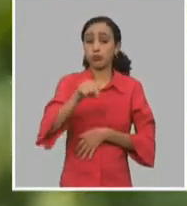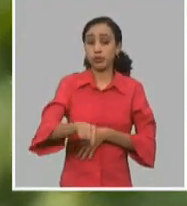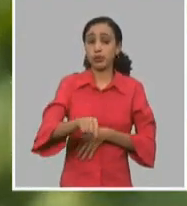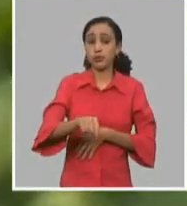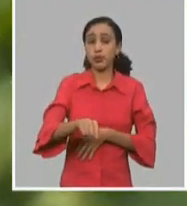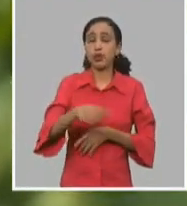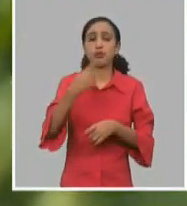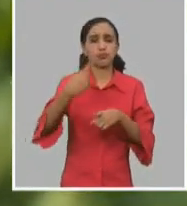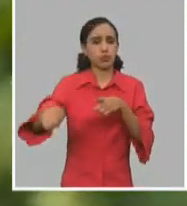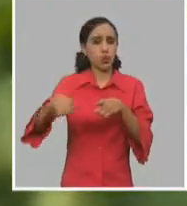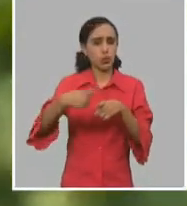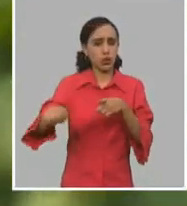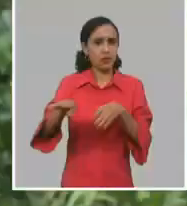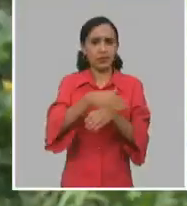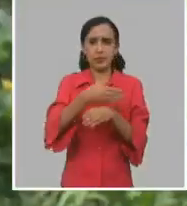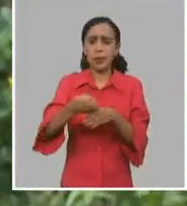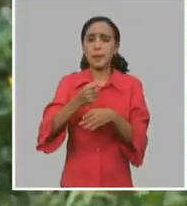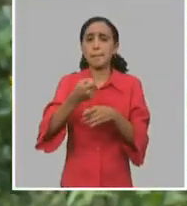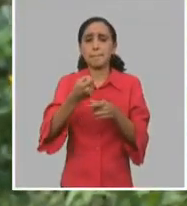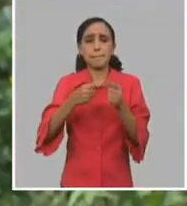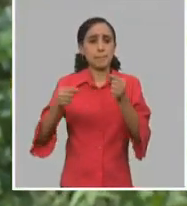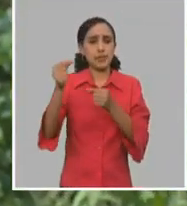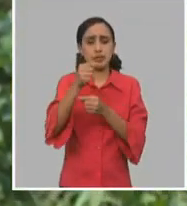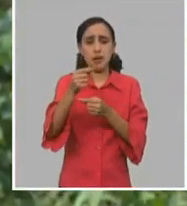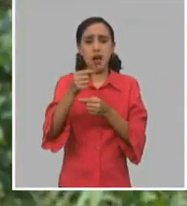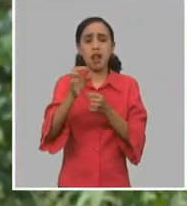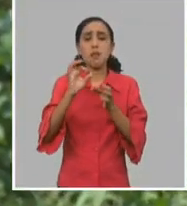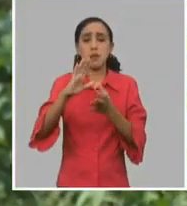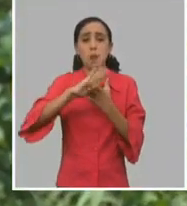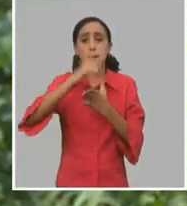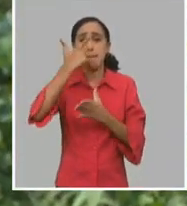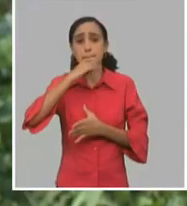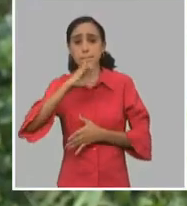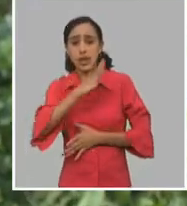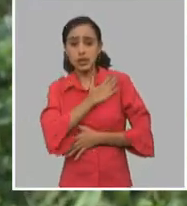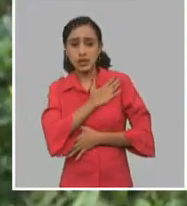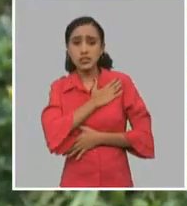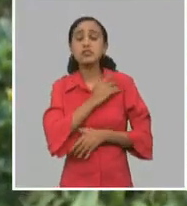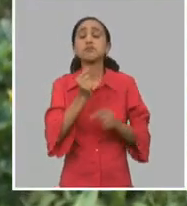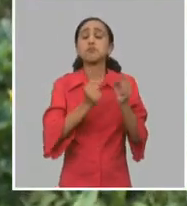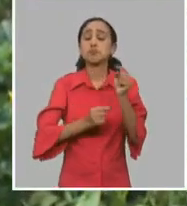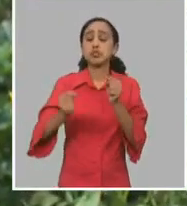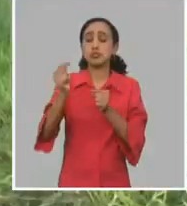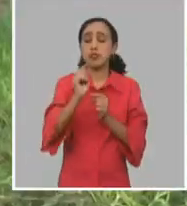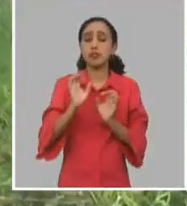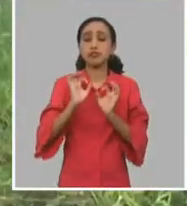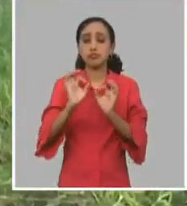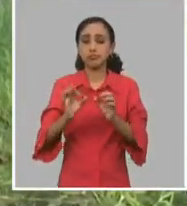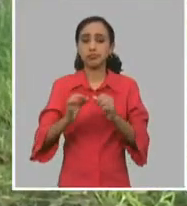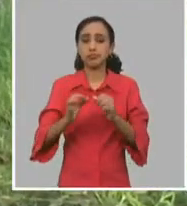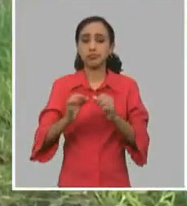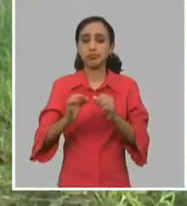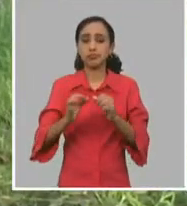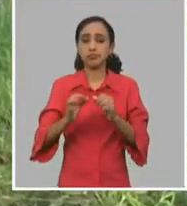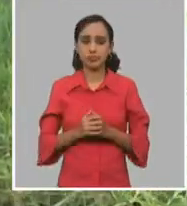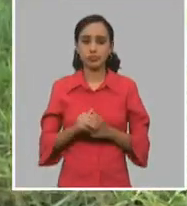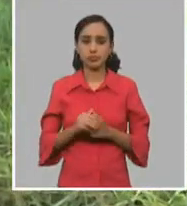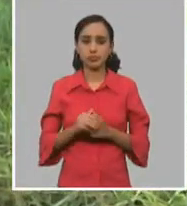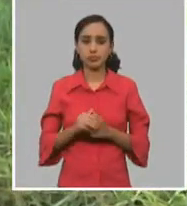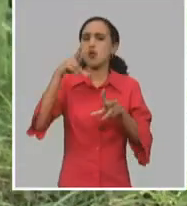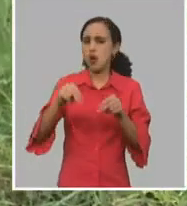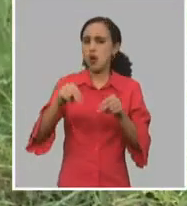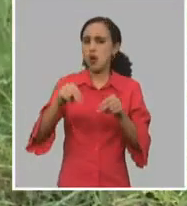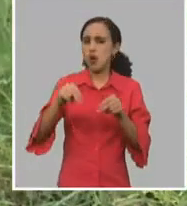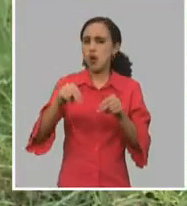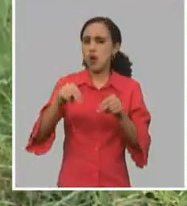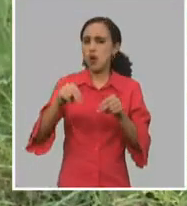los cultivos varios, sobre todo a la siembra de maíz y sorgo principalmente. Y hemos abierto nuevas áreas